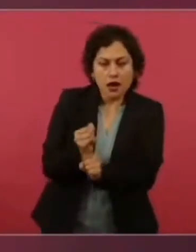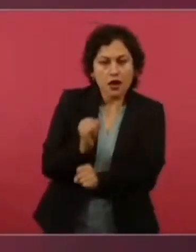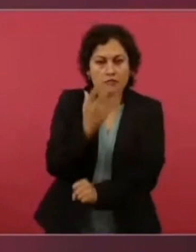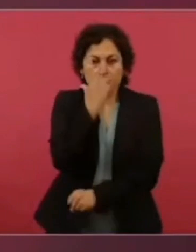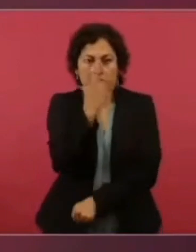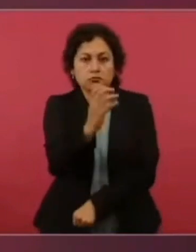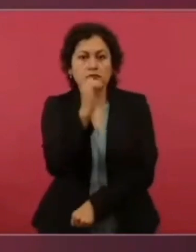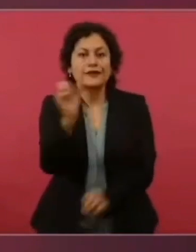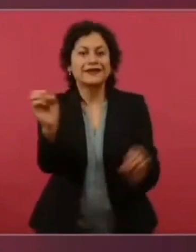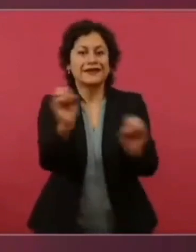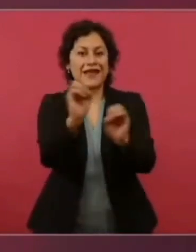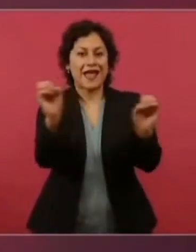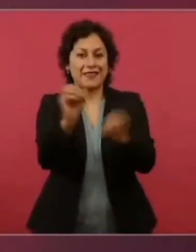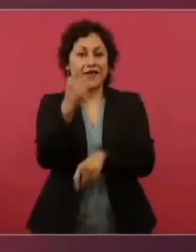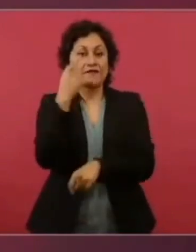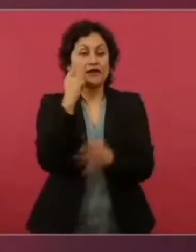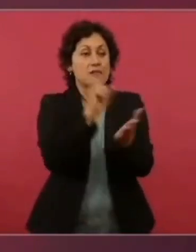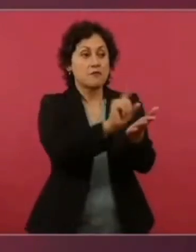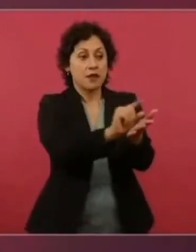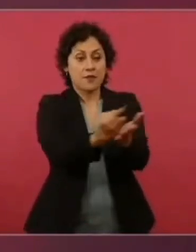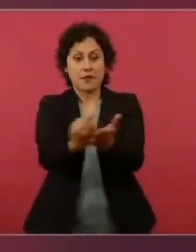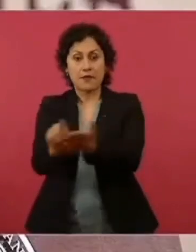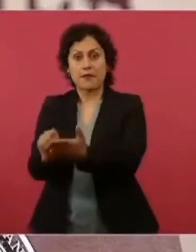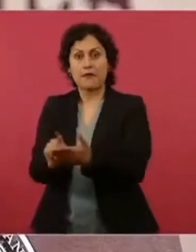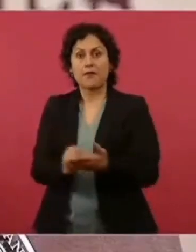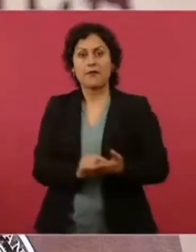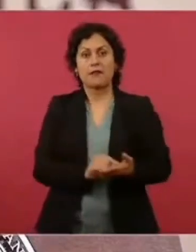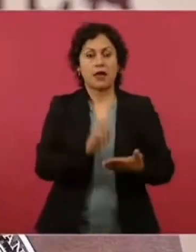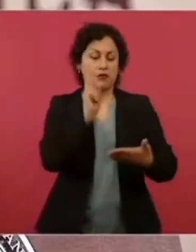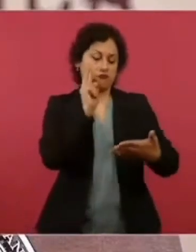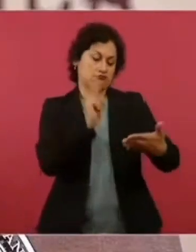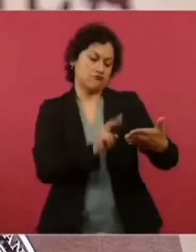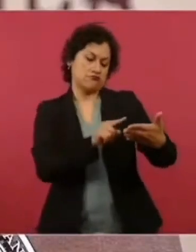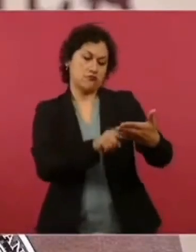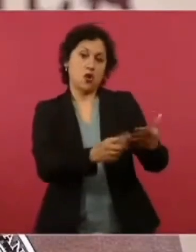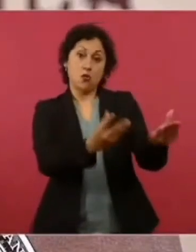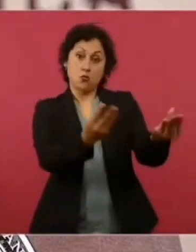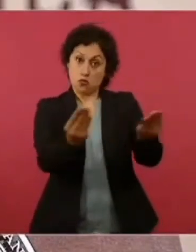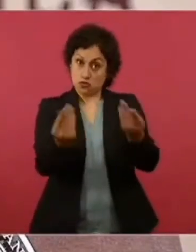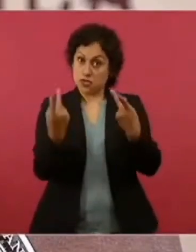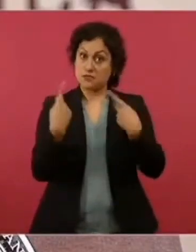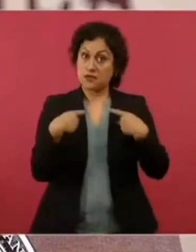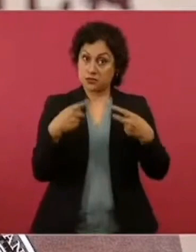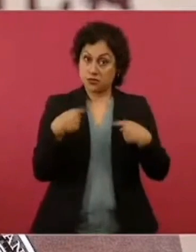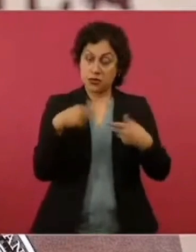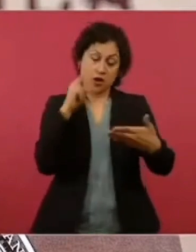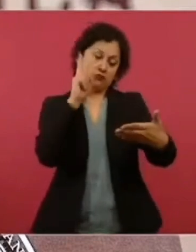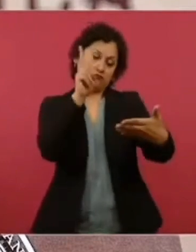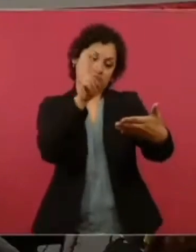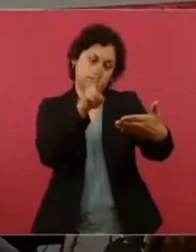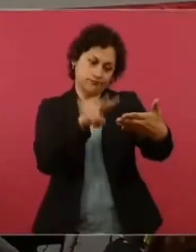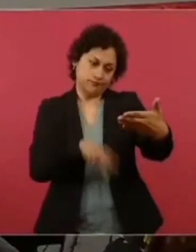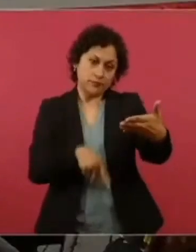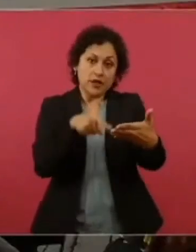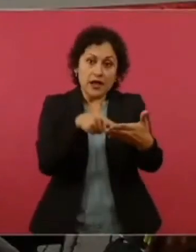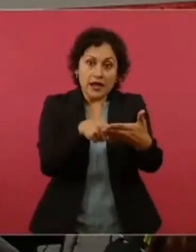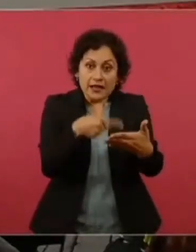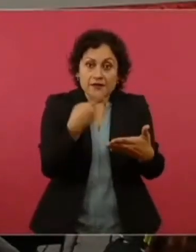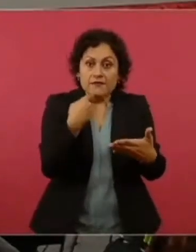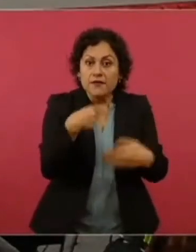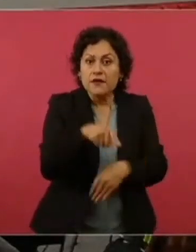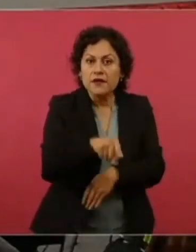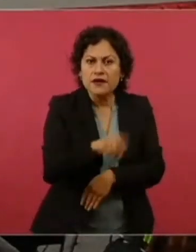tuits suman cientos de miles de vistas. Esto, pues, es una calumnia, pero tras el reclamo que